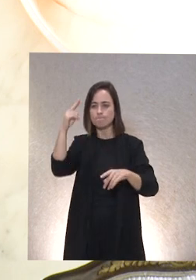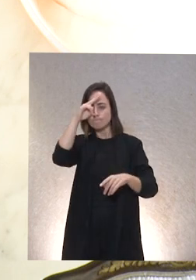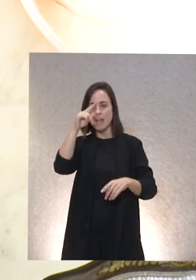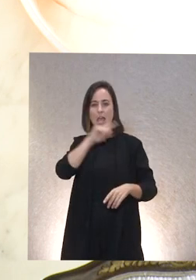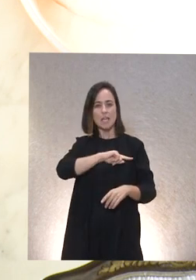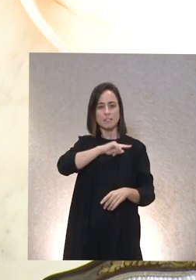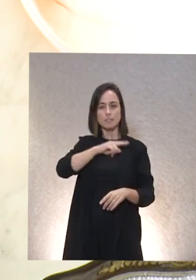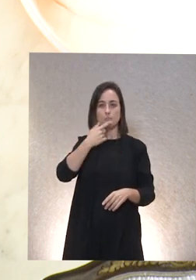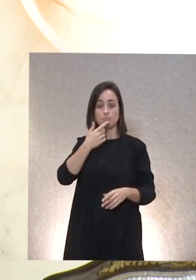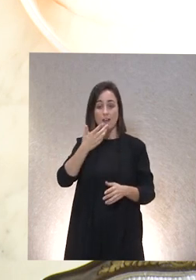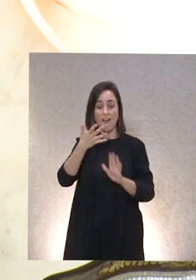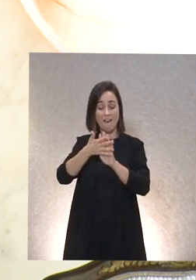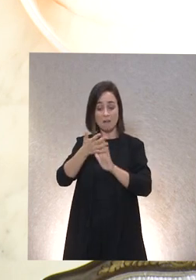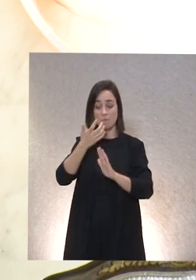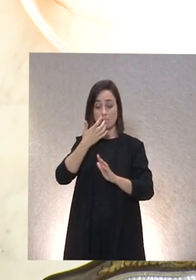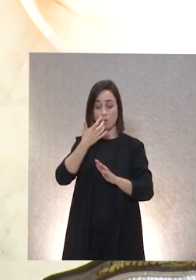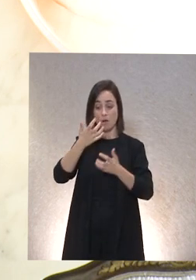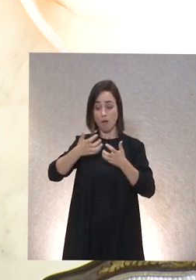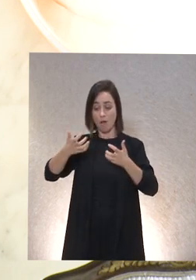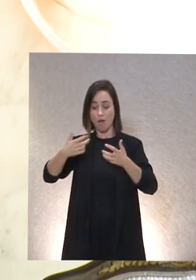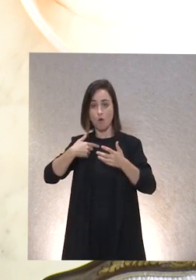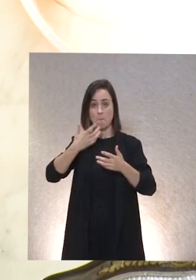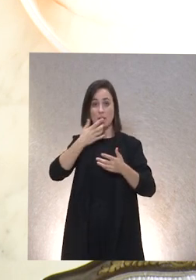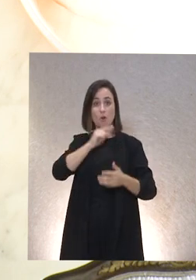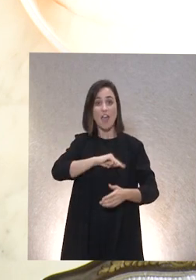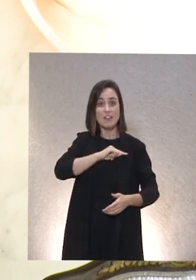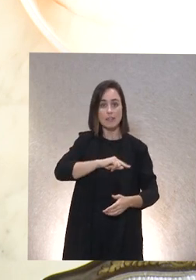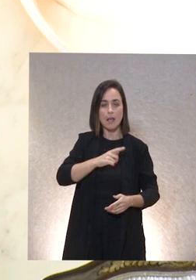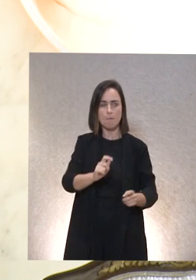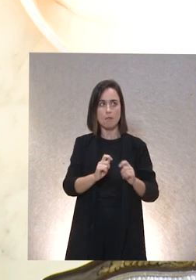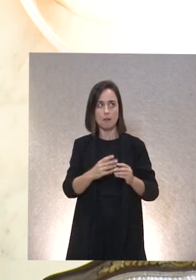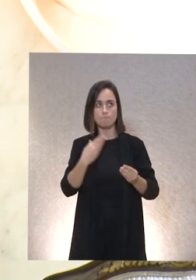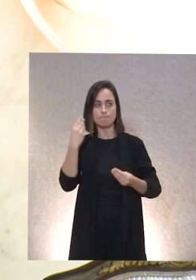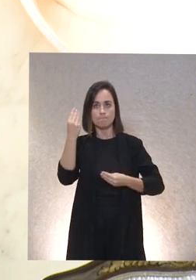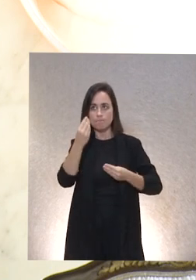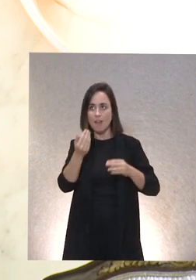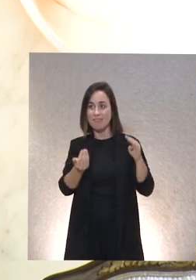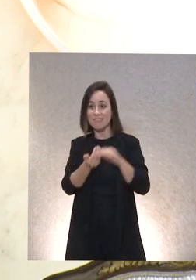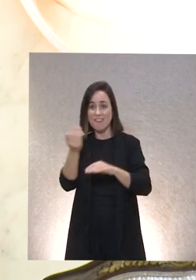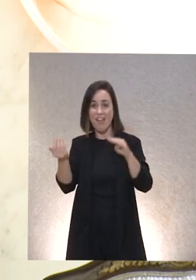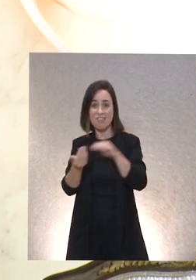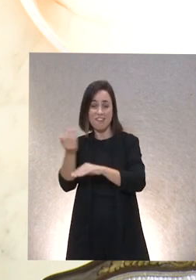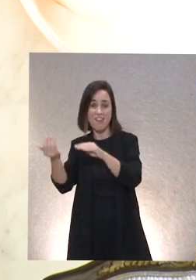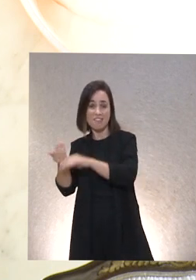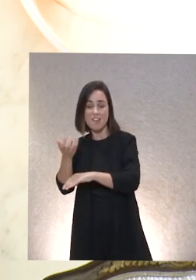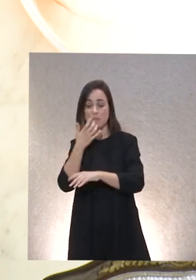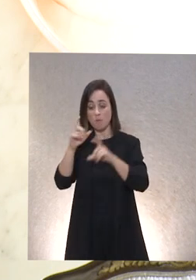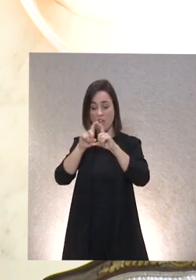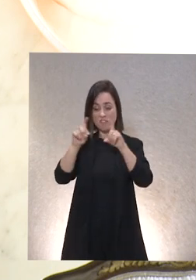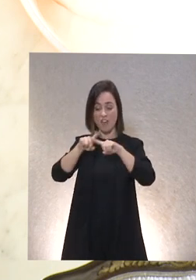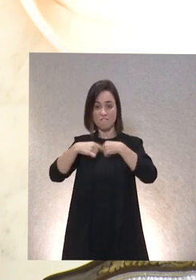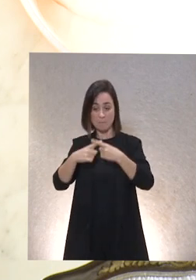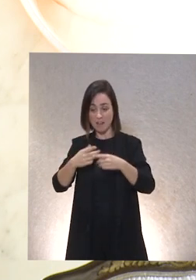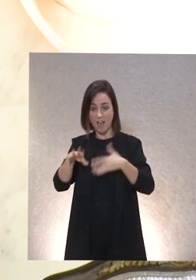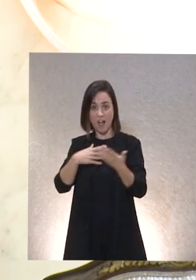nos planteamos todos los dilemas que a diario nos vamos enfrentando en el día a día de las entidades de las familias de la vida de las propias